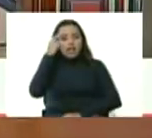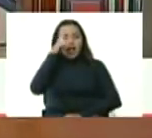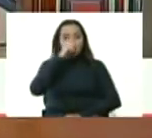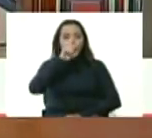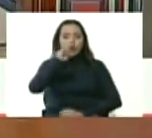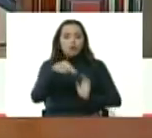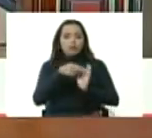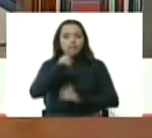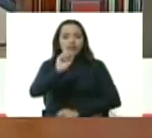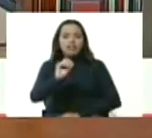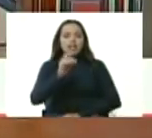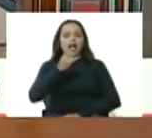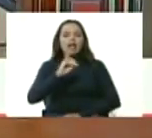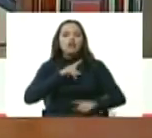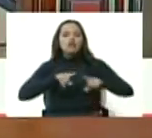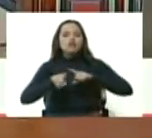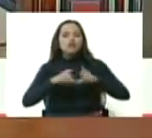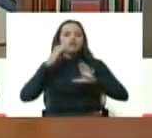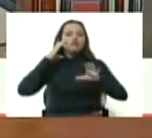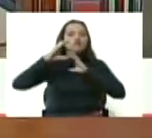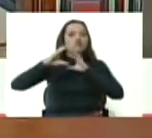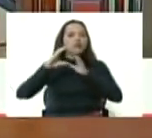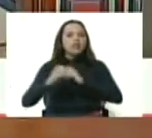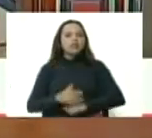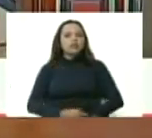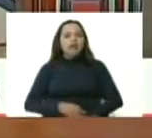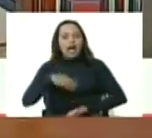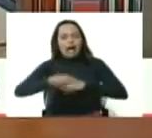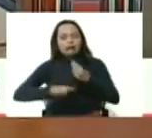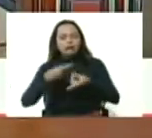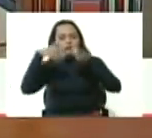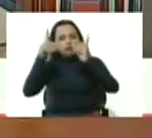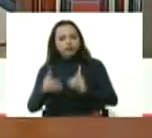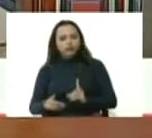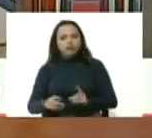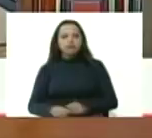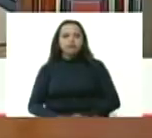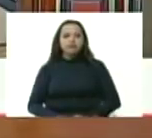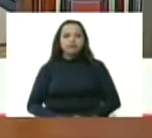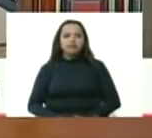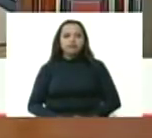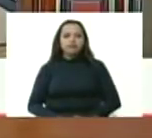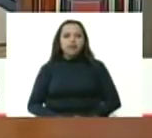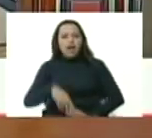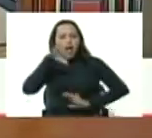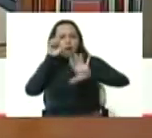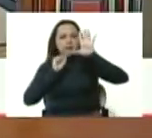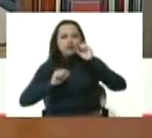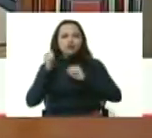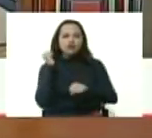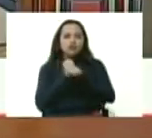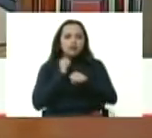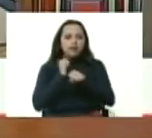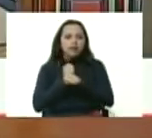estamos en coordinación comunicación tomando decisiones hemos aprendido a trabajar